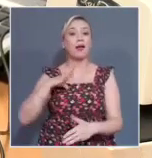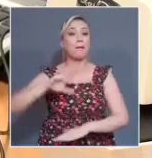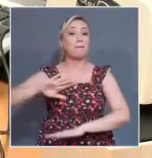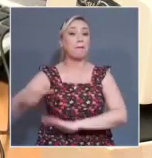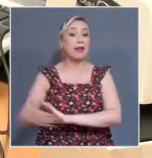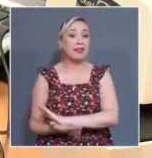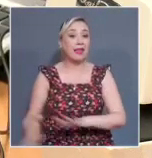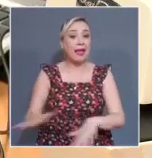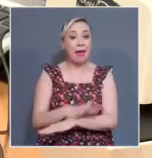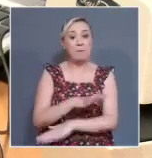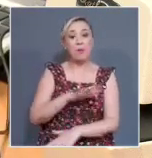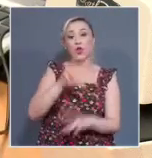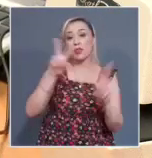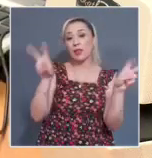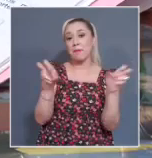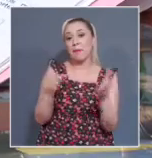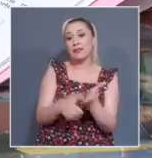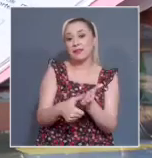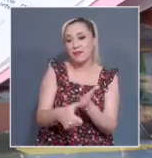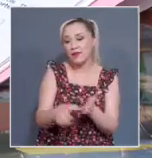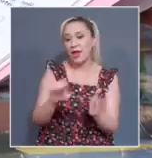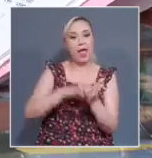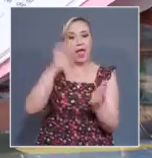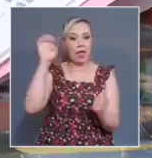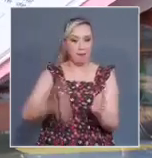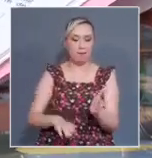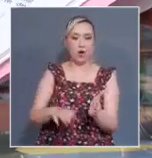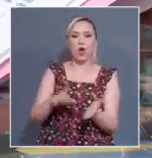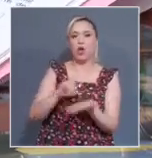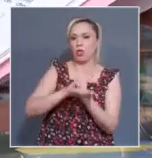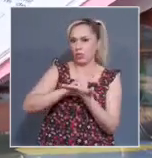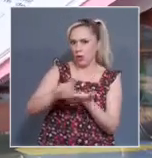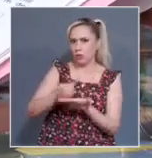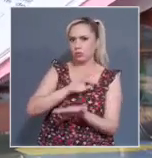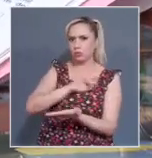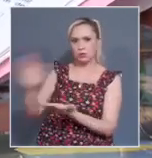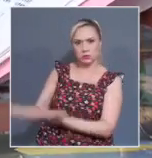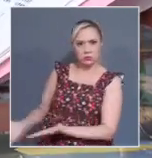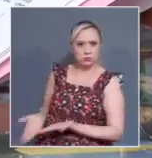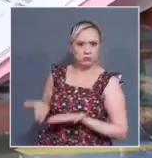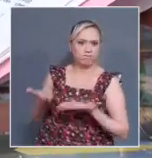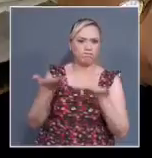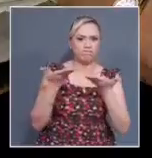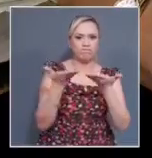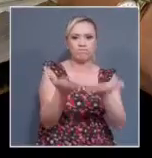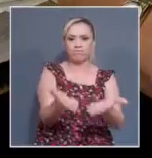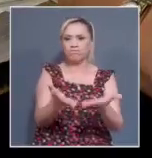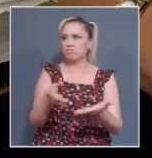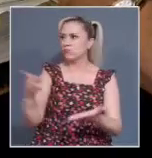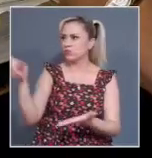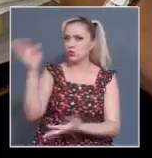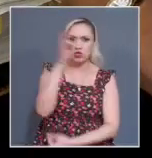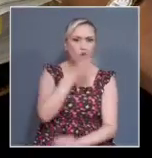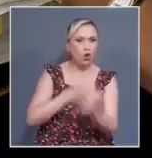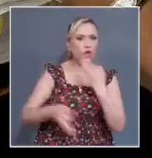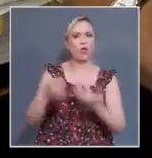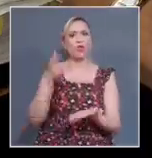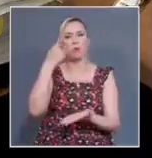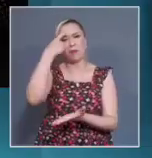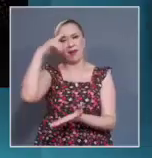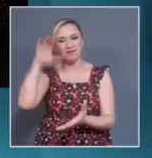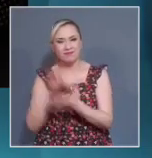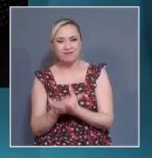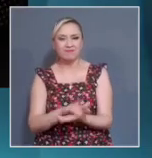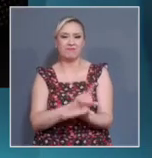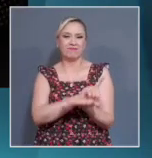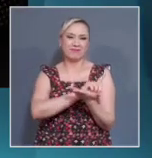en temas como la capacidad jurídica, no solo para adecuarse con el Código Nacional, sino para cumplir con instrumentos internacionales de derechos humanos.